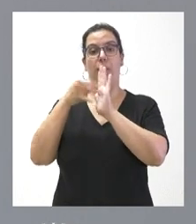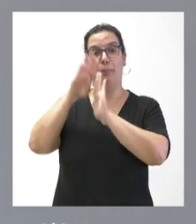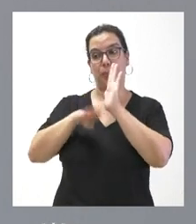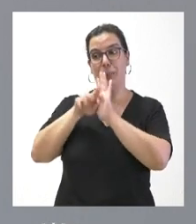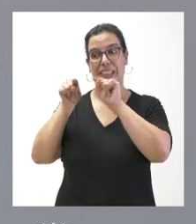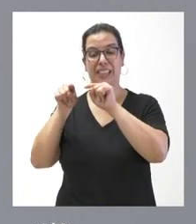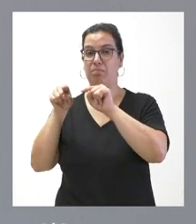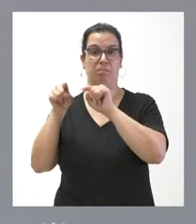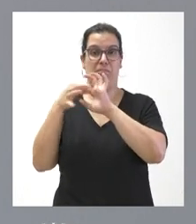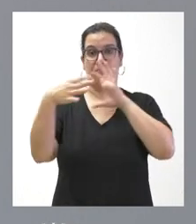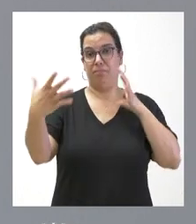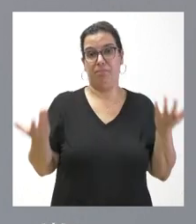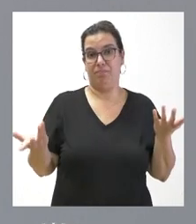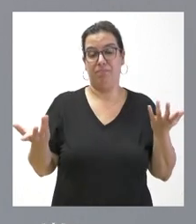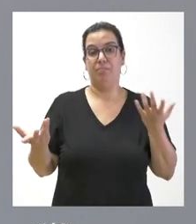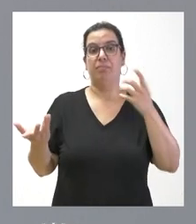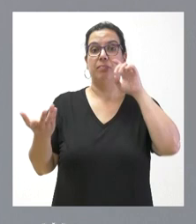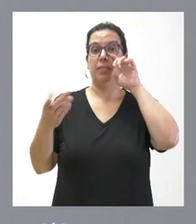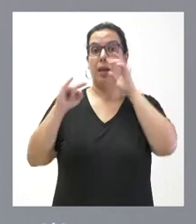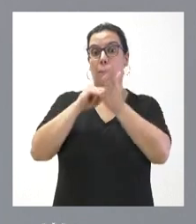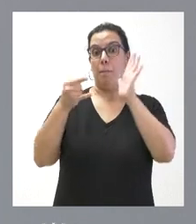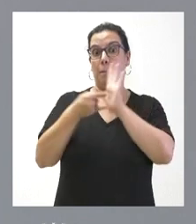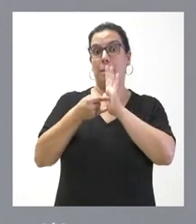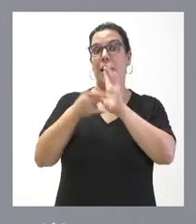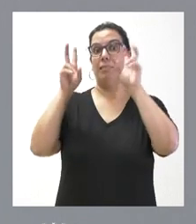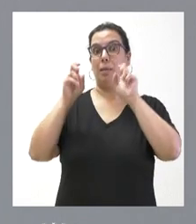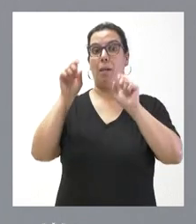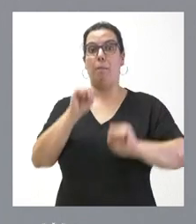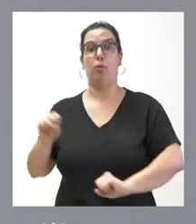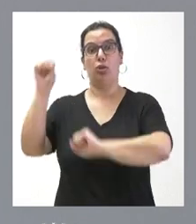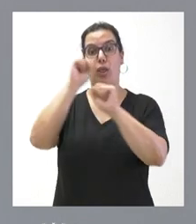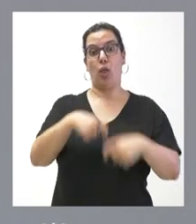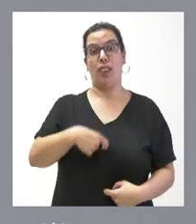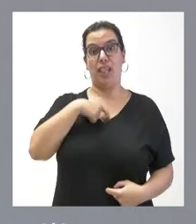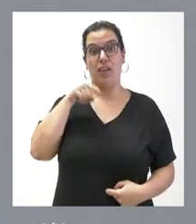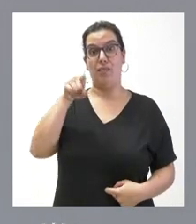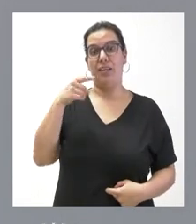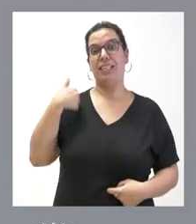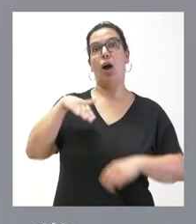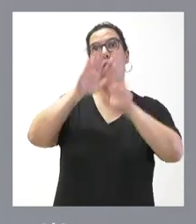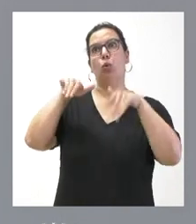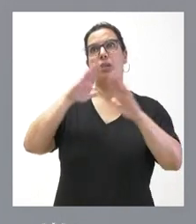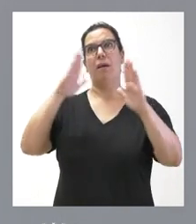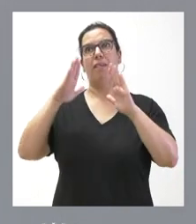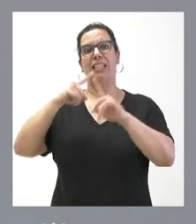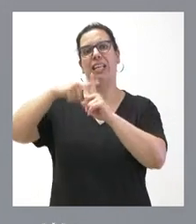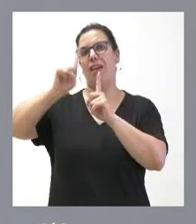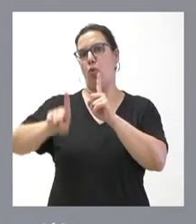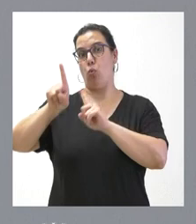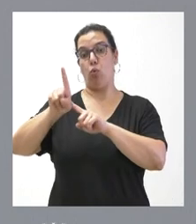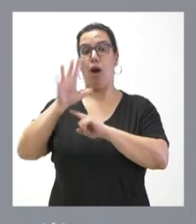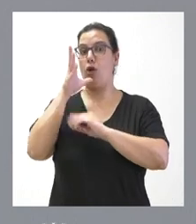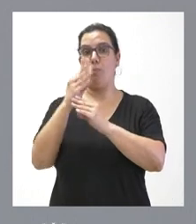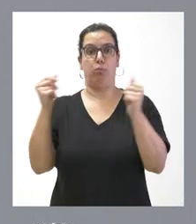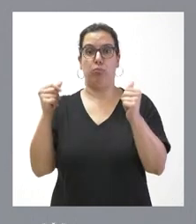del plan Cal, de este plan en materia de protección civil, y en la última fase estábamos ya en el nivel 1. Desaparece este nivel 1